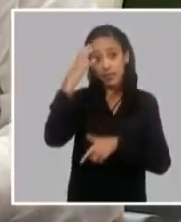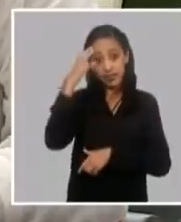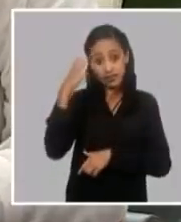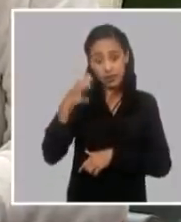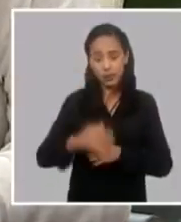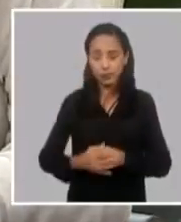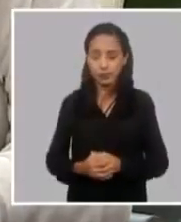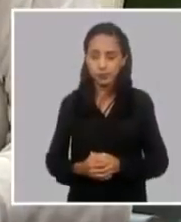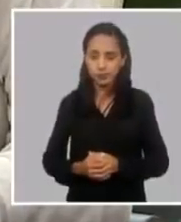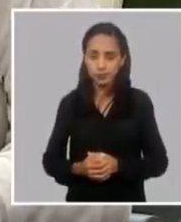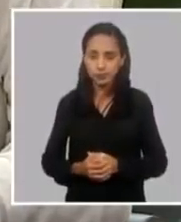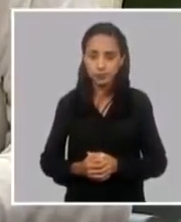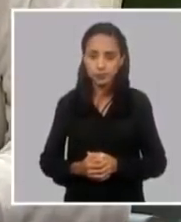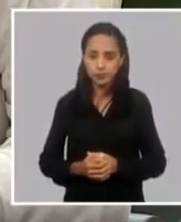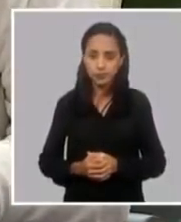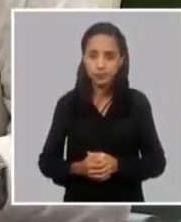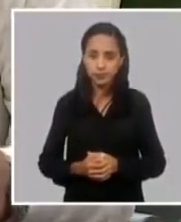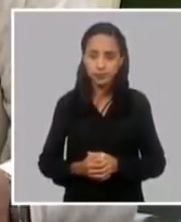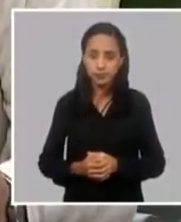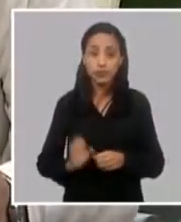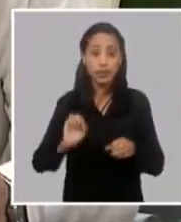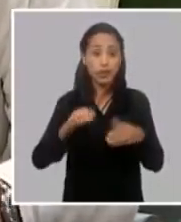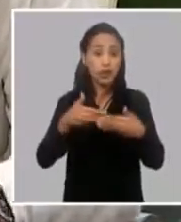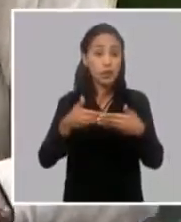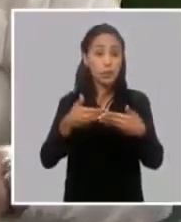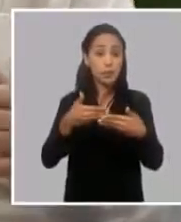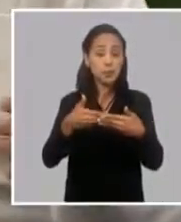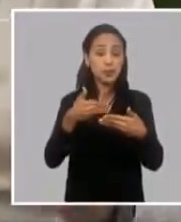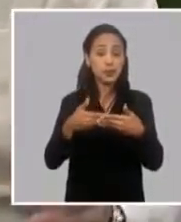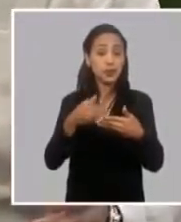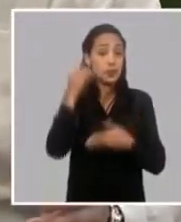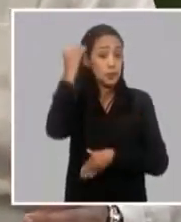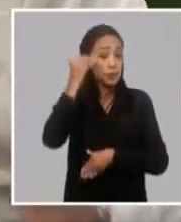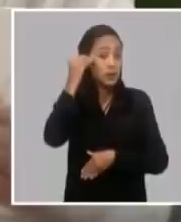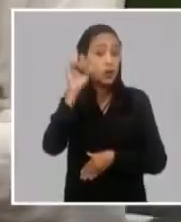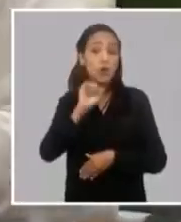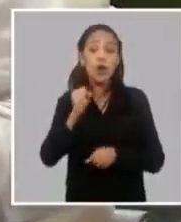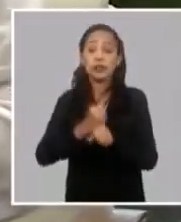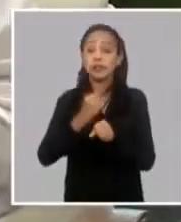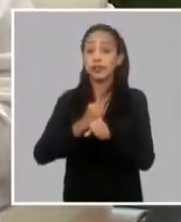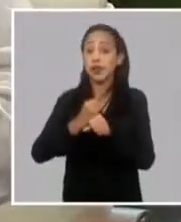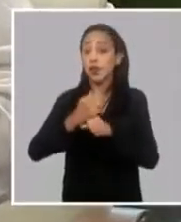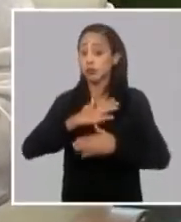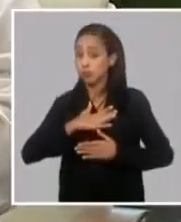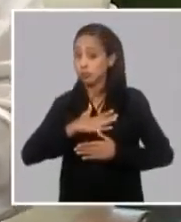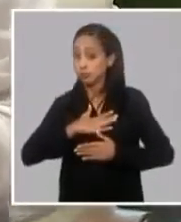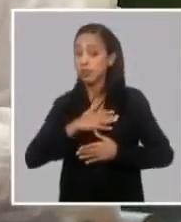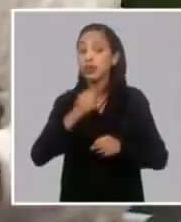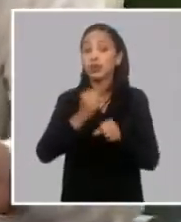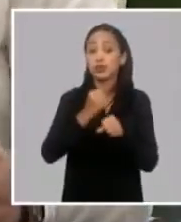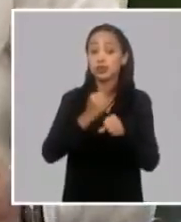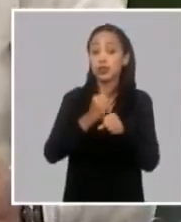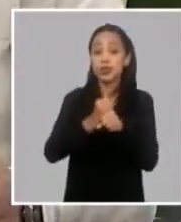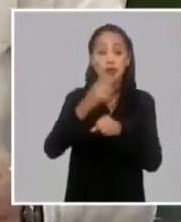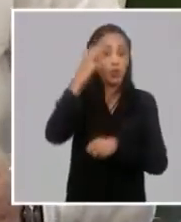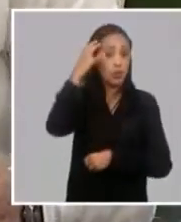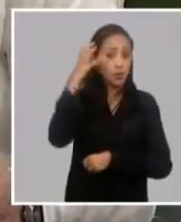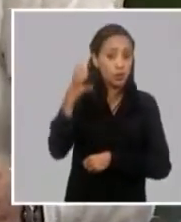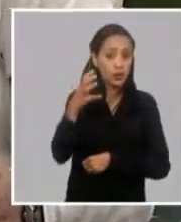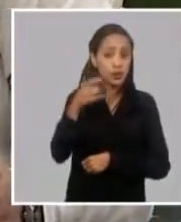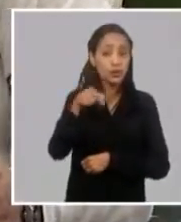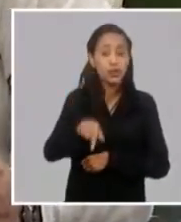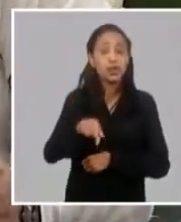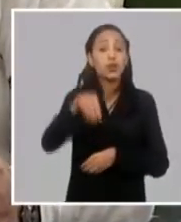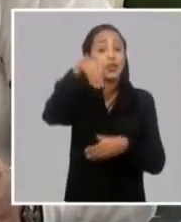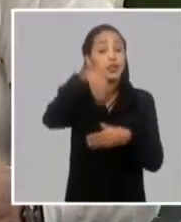lo que es la micro pequeña y mediana empresa la hemos concebido tanto en el sector estatal como en el sector no estatal y esto es parte también